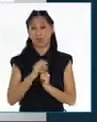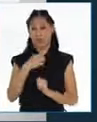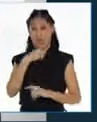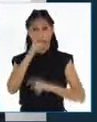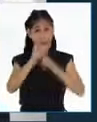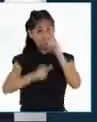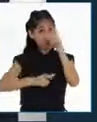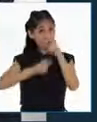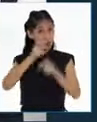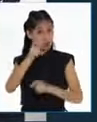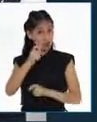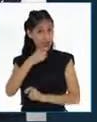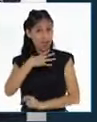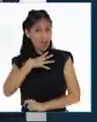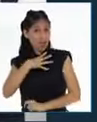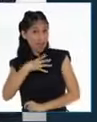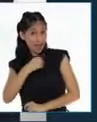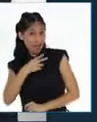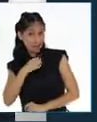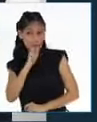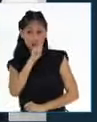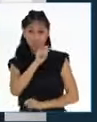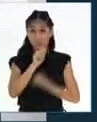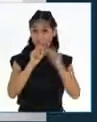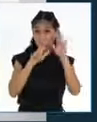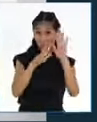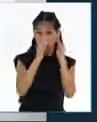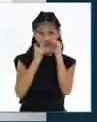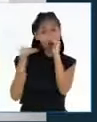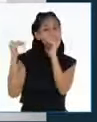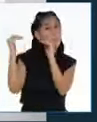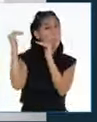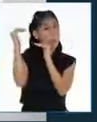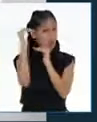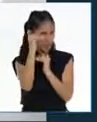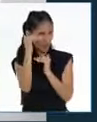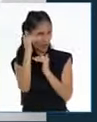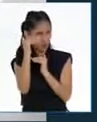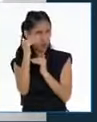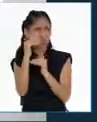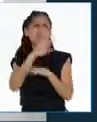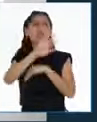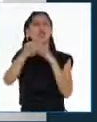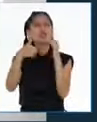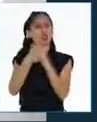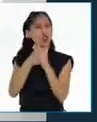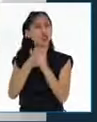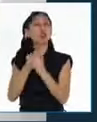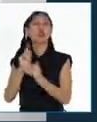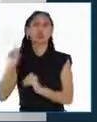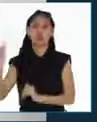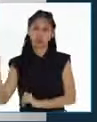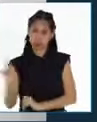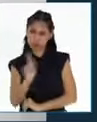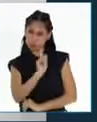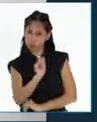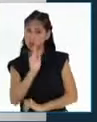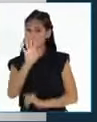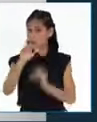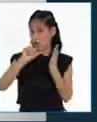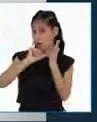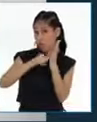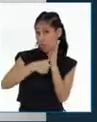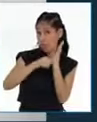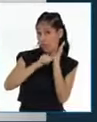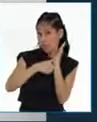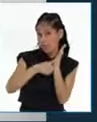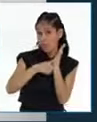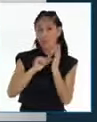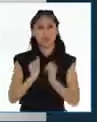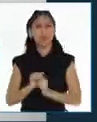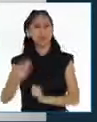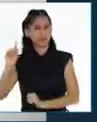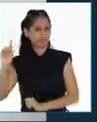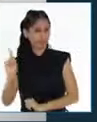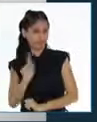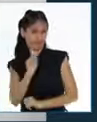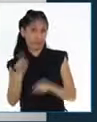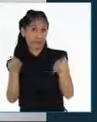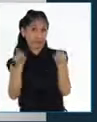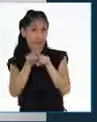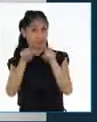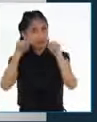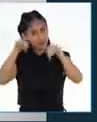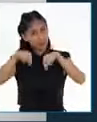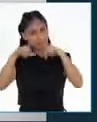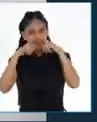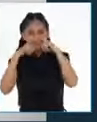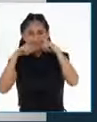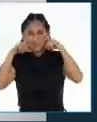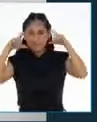edad, los mayores de 18 años, acuden con su documento de identidad y, claro, en este caso, en esta situación, con la mascarilla bien